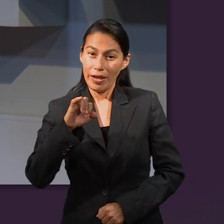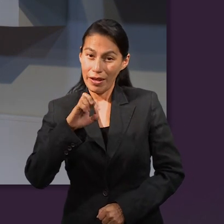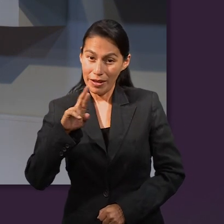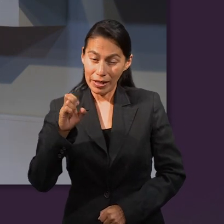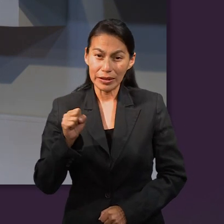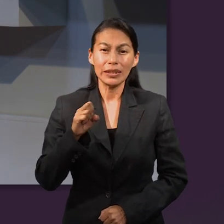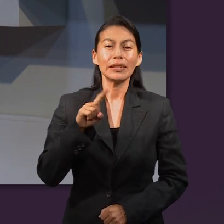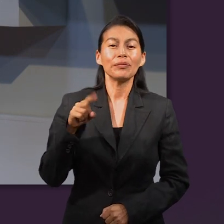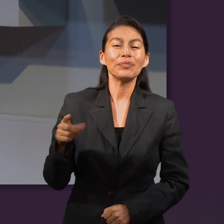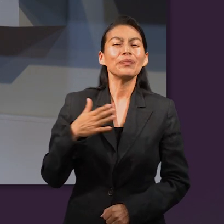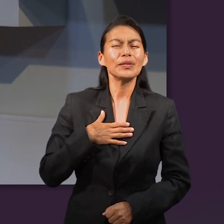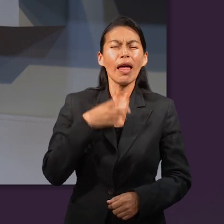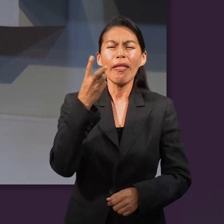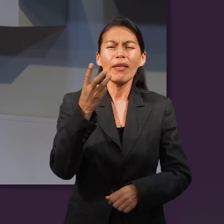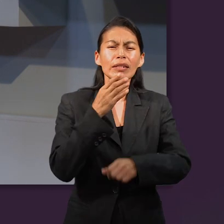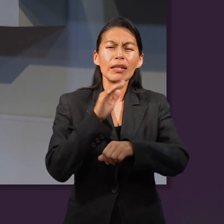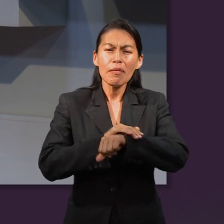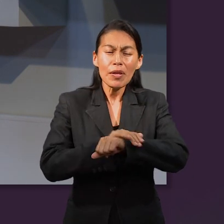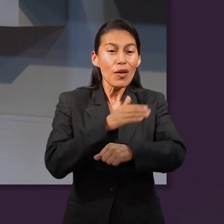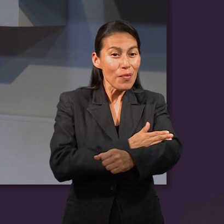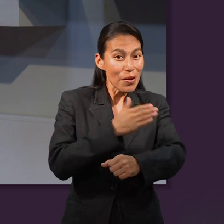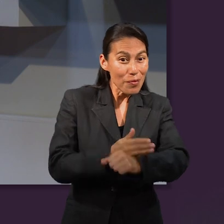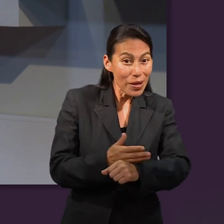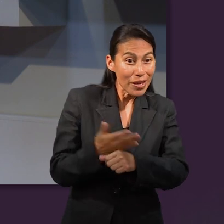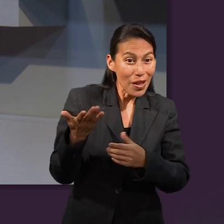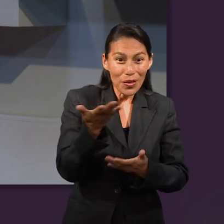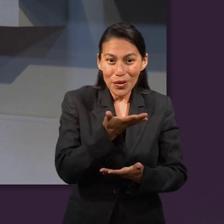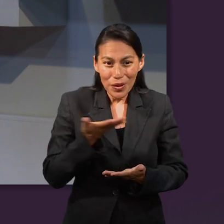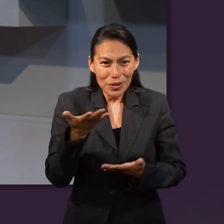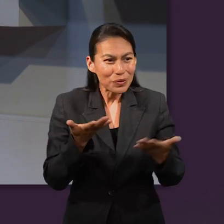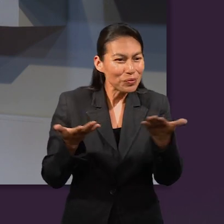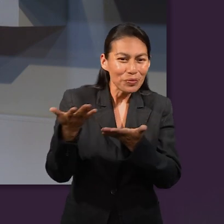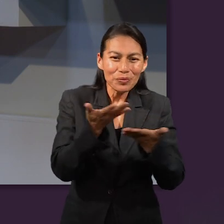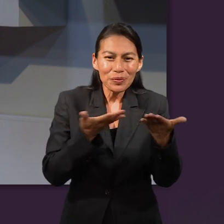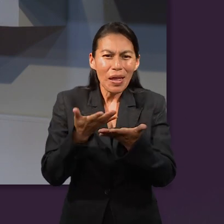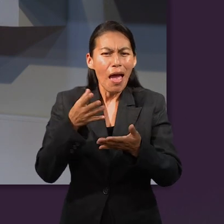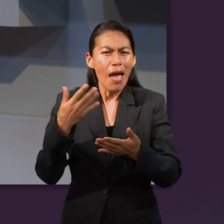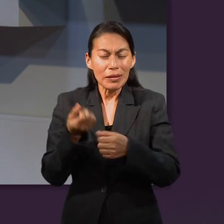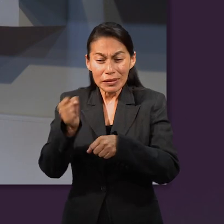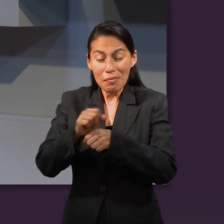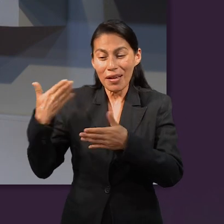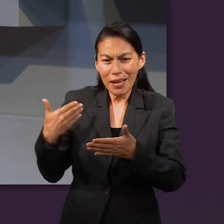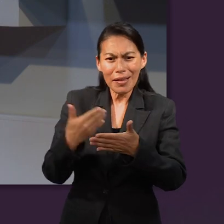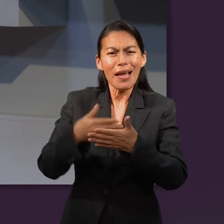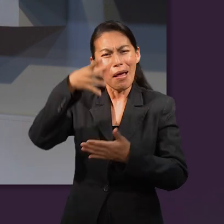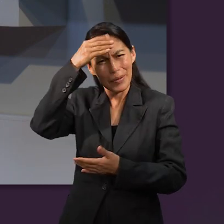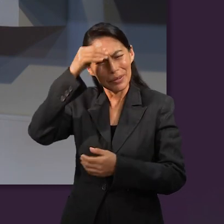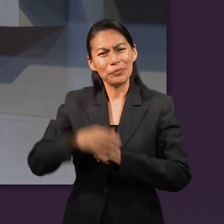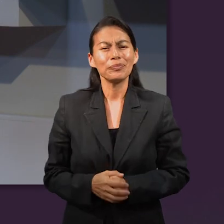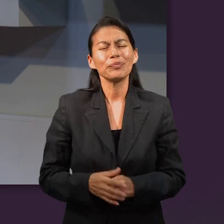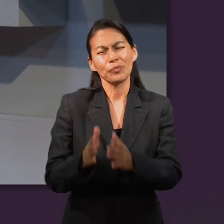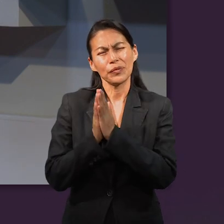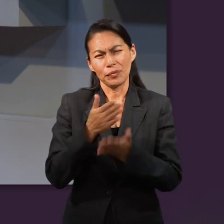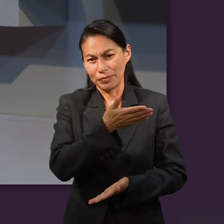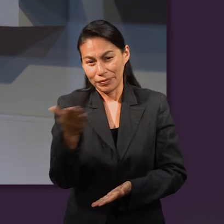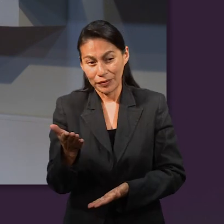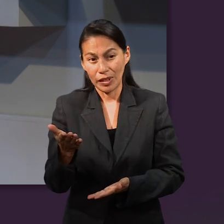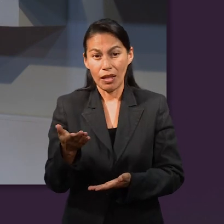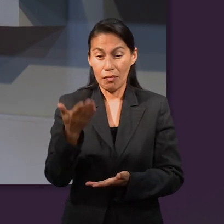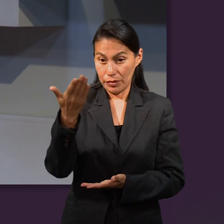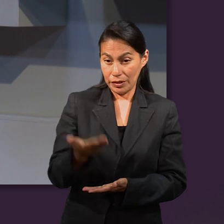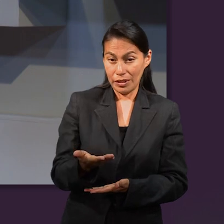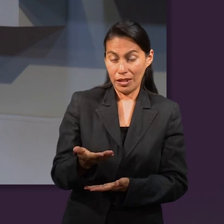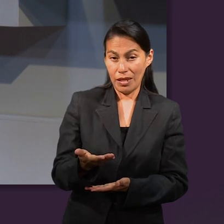de estar acompañado por tres amigos con los cuales vamos a compartir lo que aprendimos en esta semana. Quisiera que se